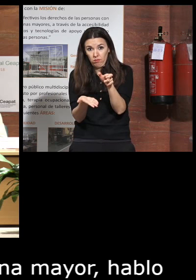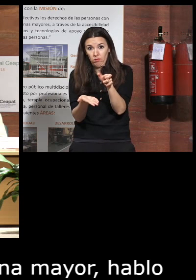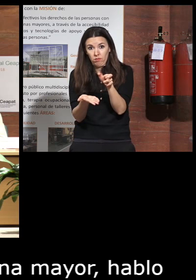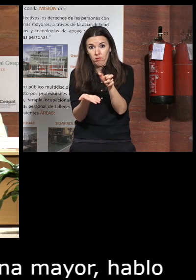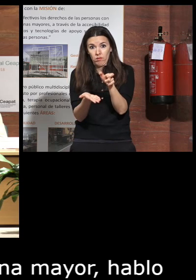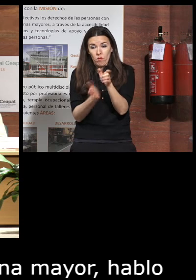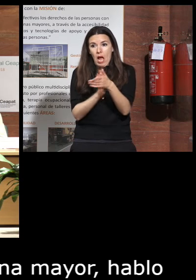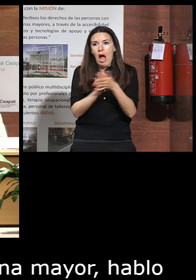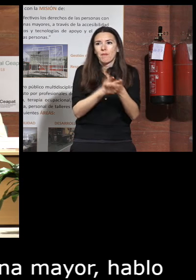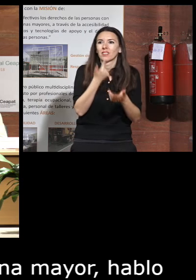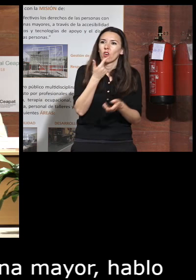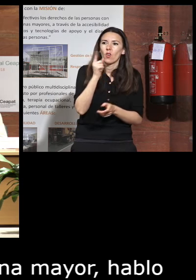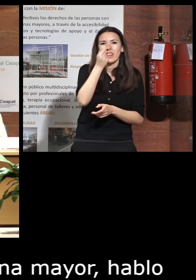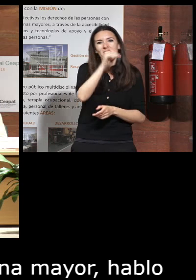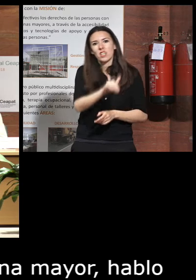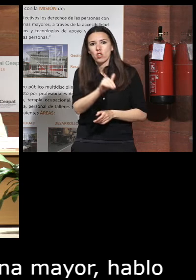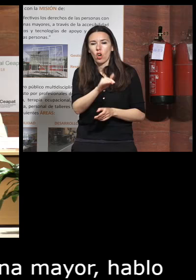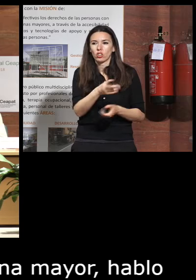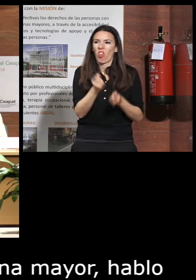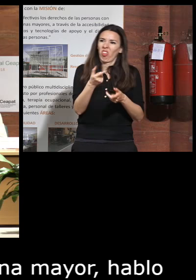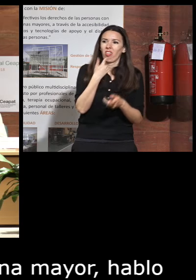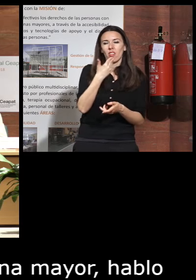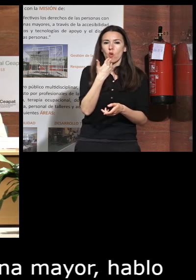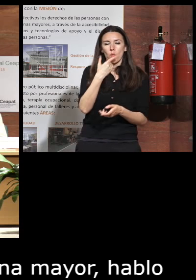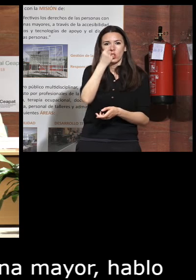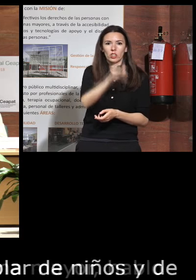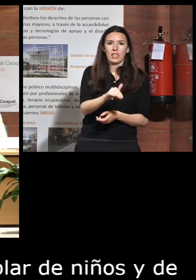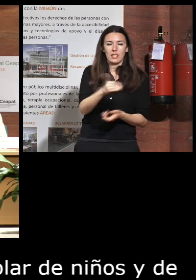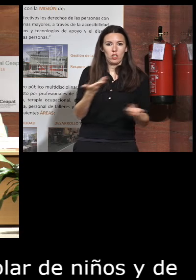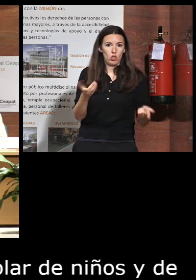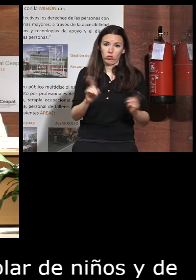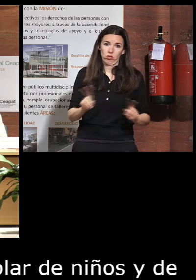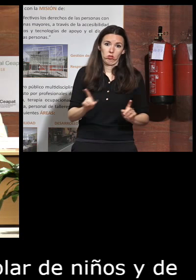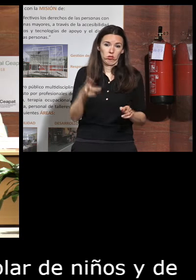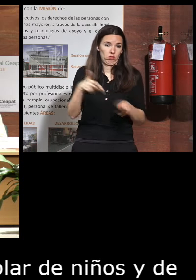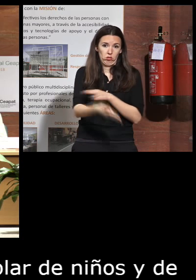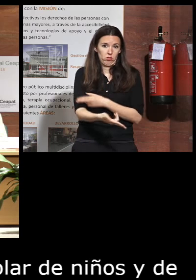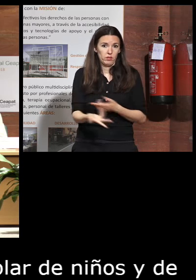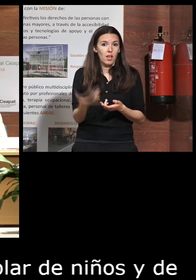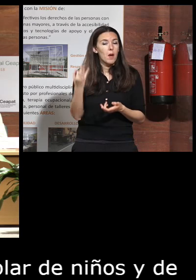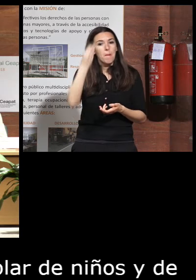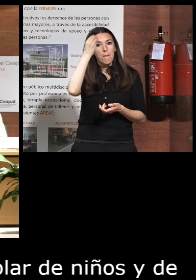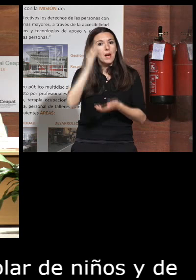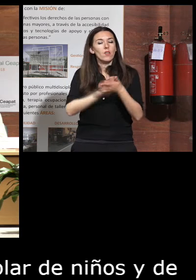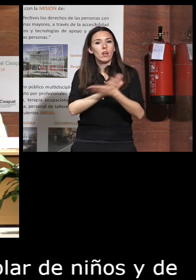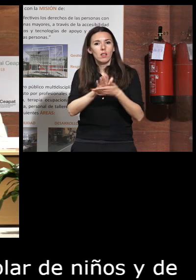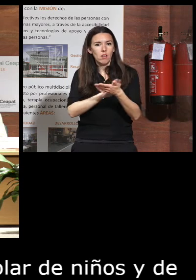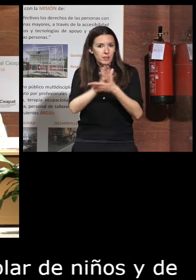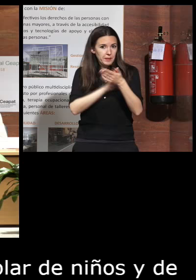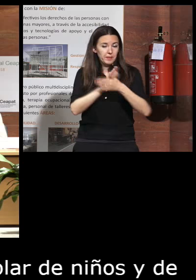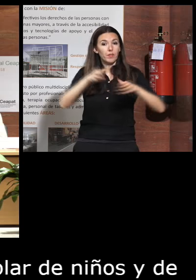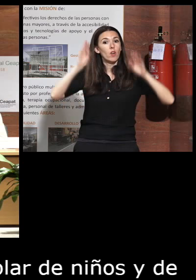hablar de niños y de dejar de infantilizar hablo de elderspeak creo que hay que hablar y a formar a los